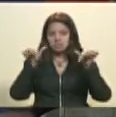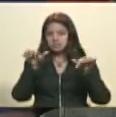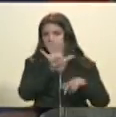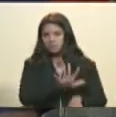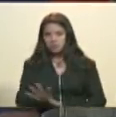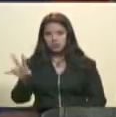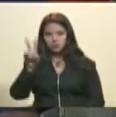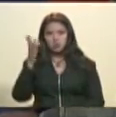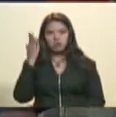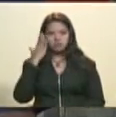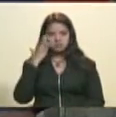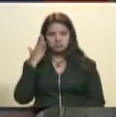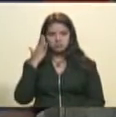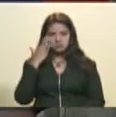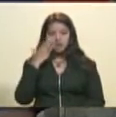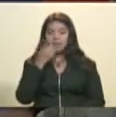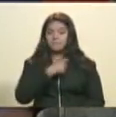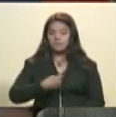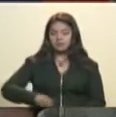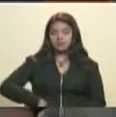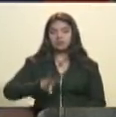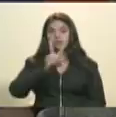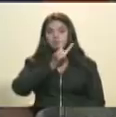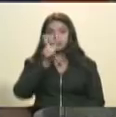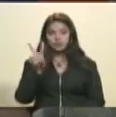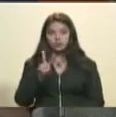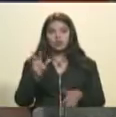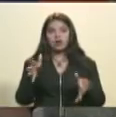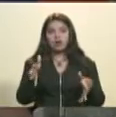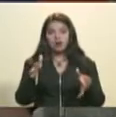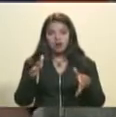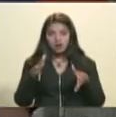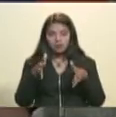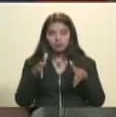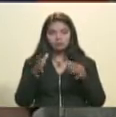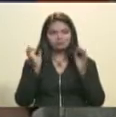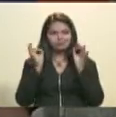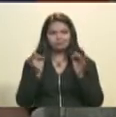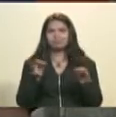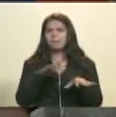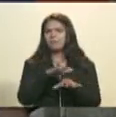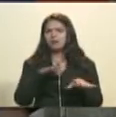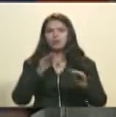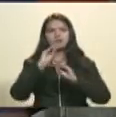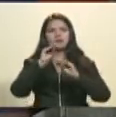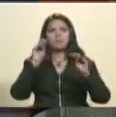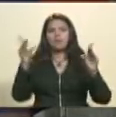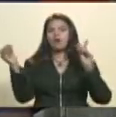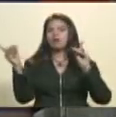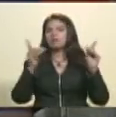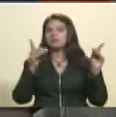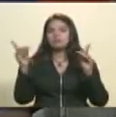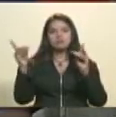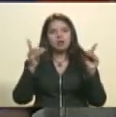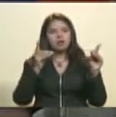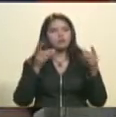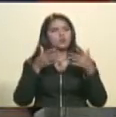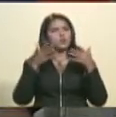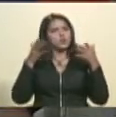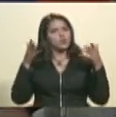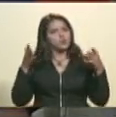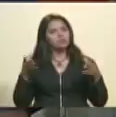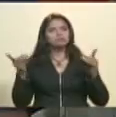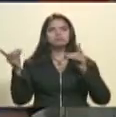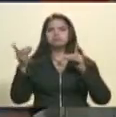República, desde el mismo momento de haber sido electo, de forma magnánima llamó al diálogo nacional de la manera más amplia